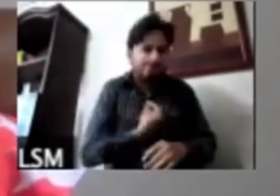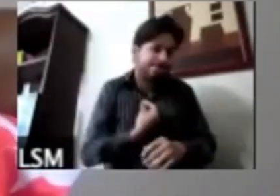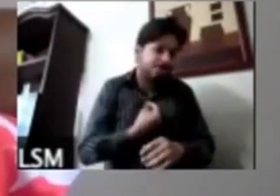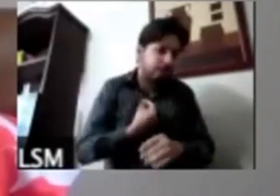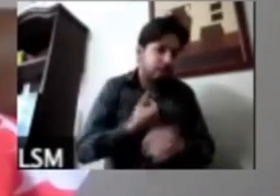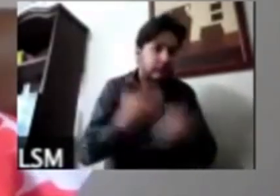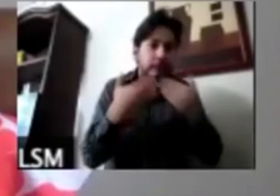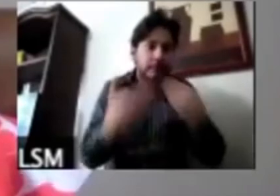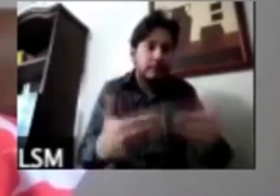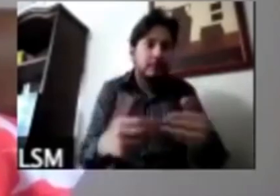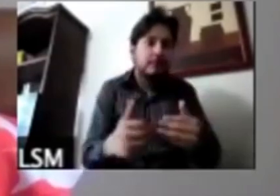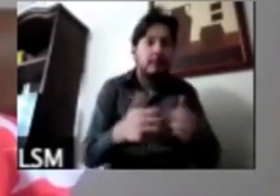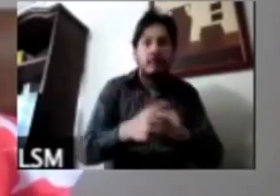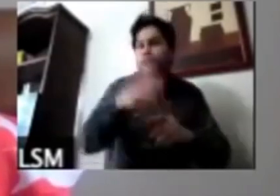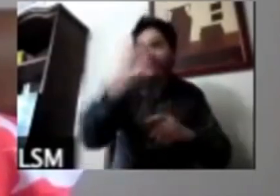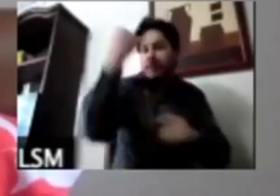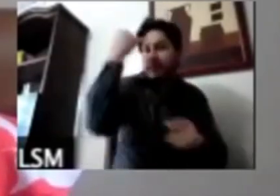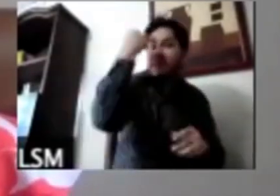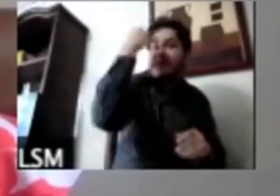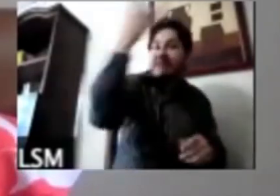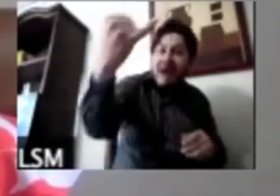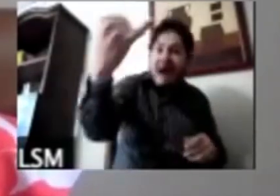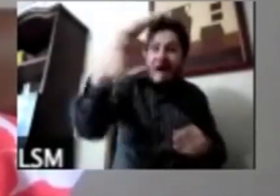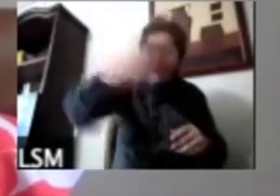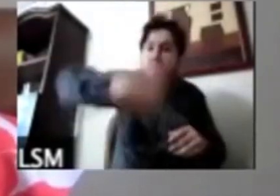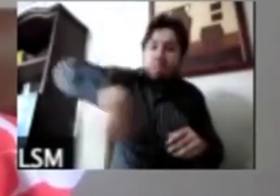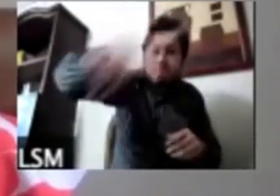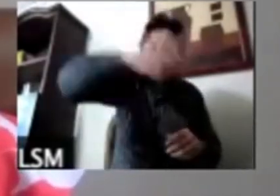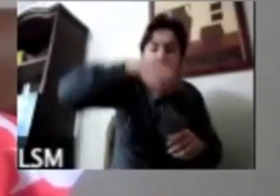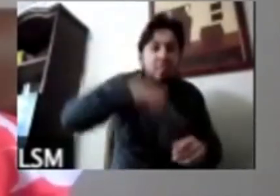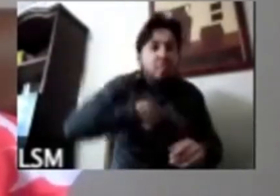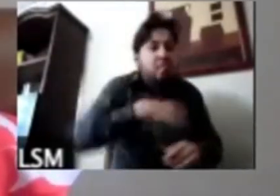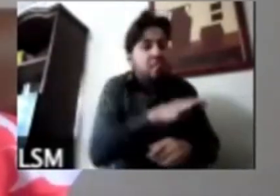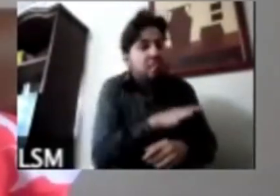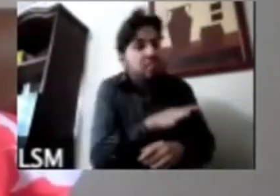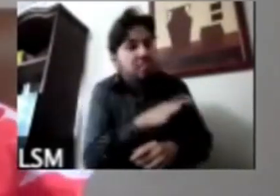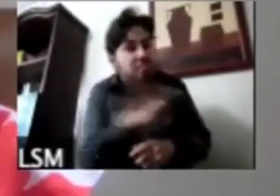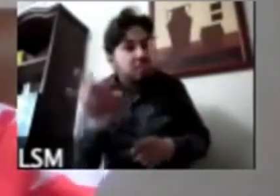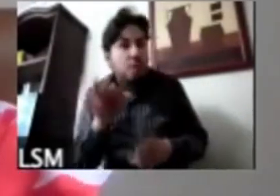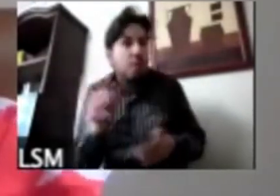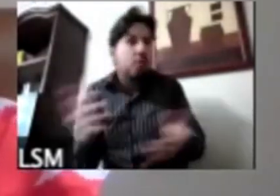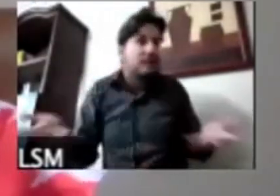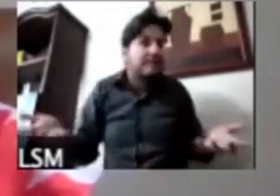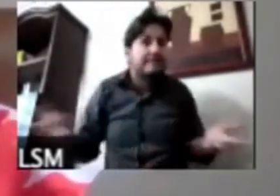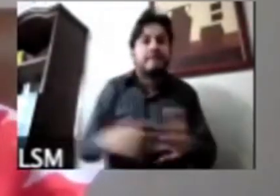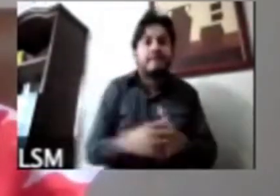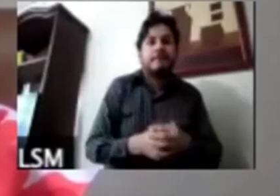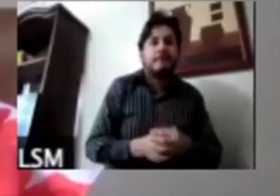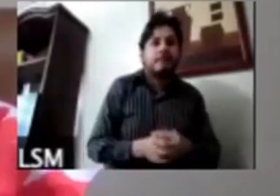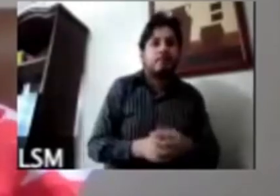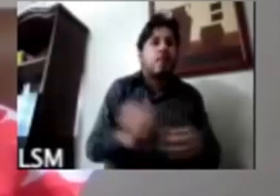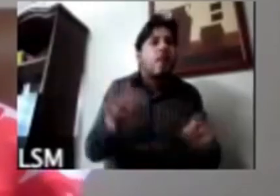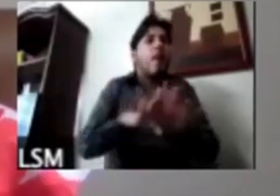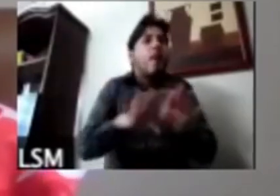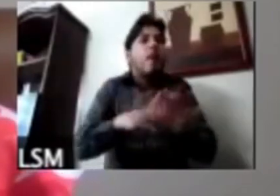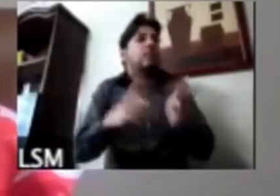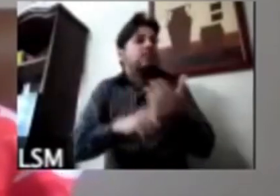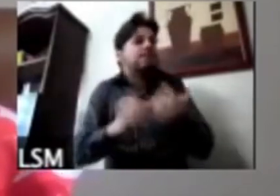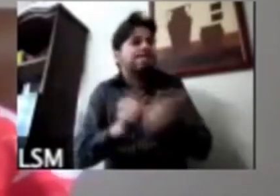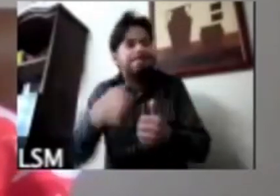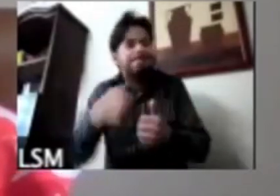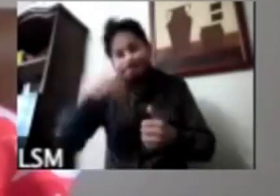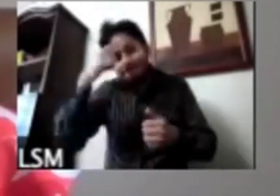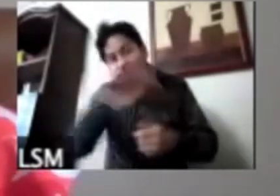nos da una idea de cuál debe de ser la magnitud de las transferencias que se requieren para poder